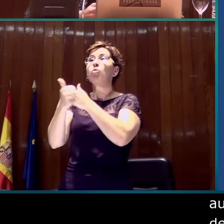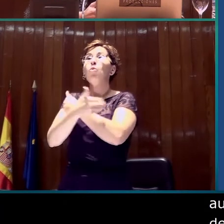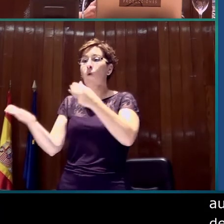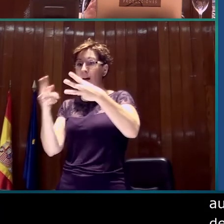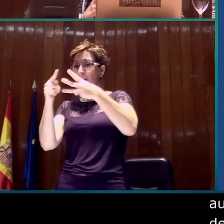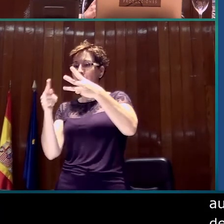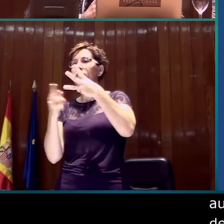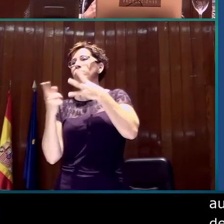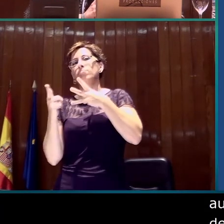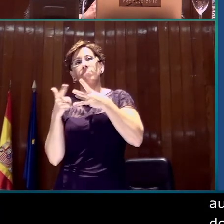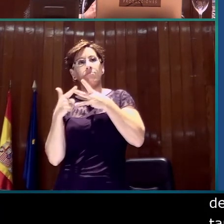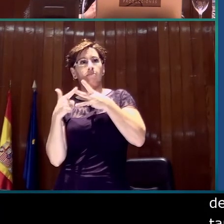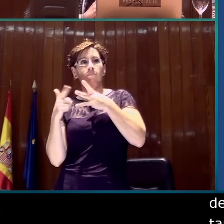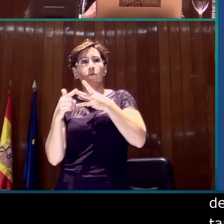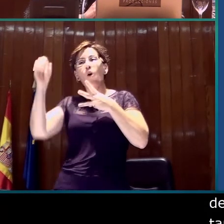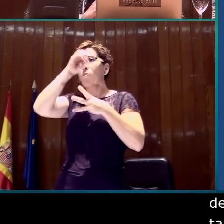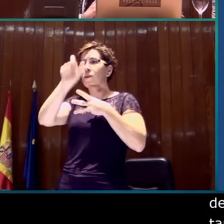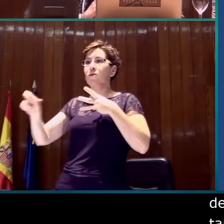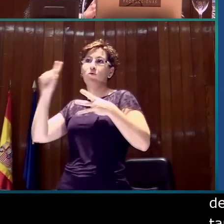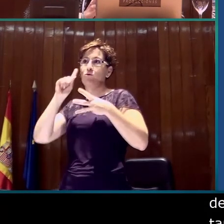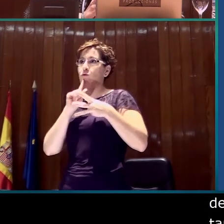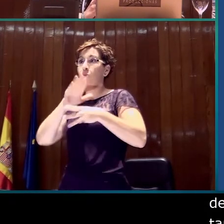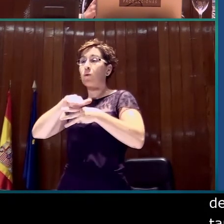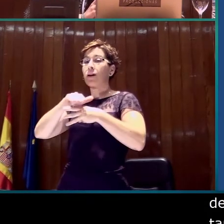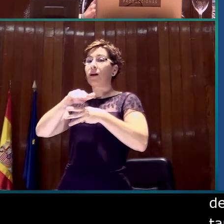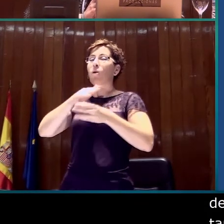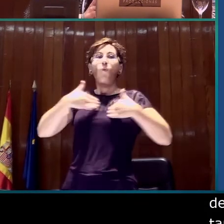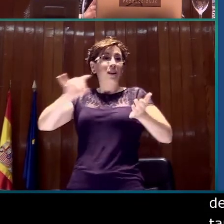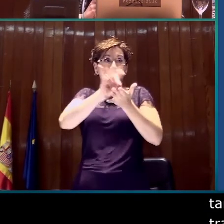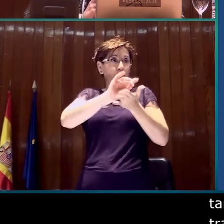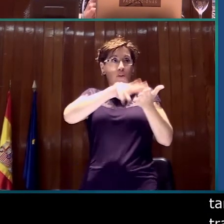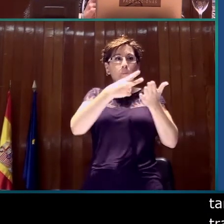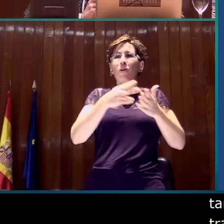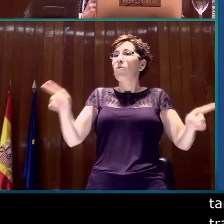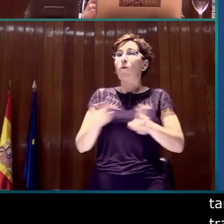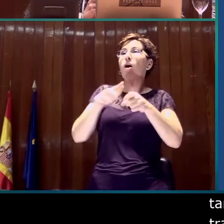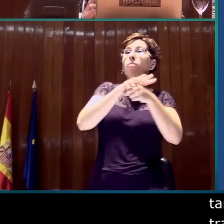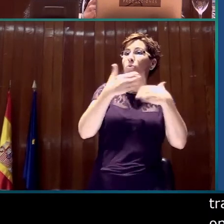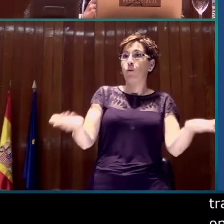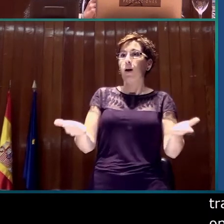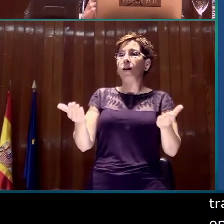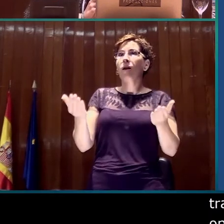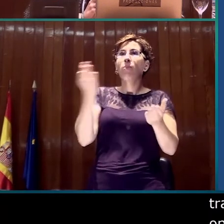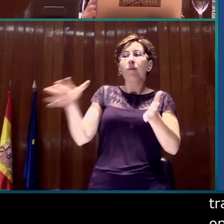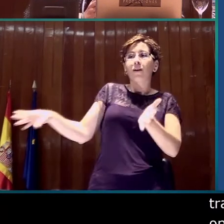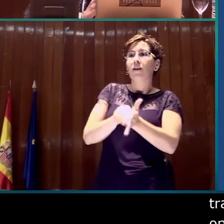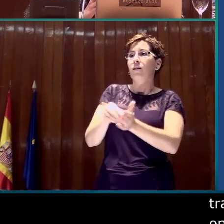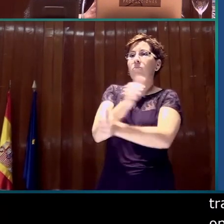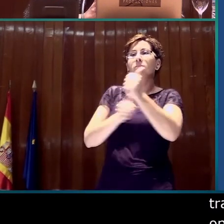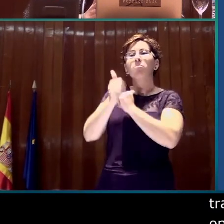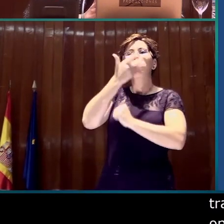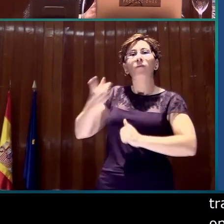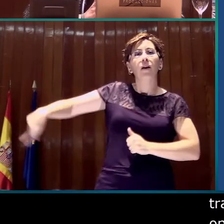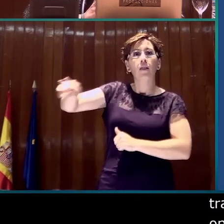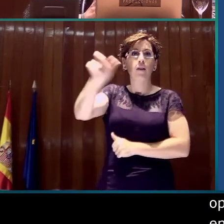transformación en el servicio de interpretación tiene que tener en cuenta cuáles son sus preferencias para que la accesibilidad a los contenidos